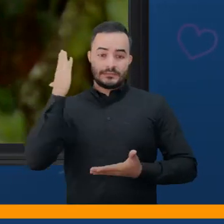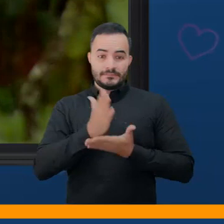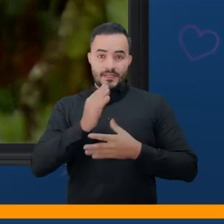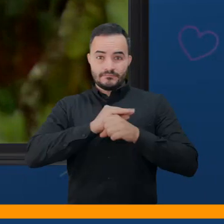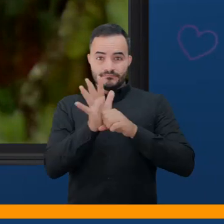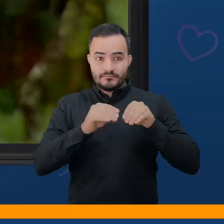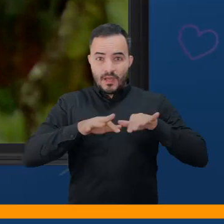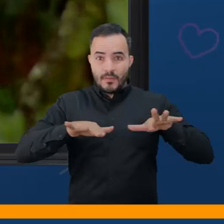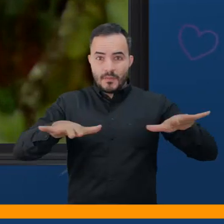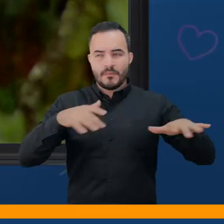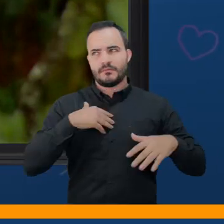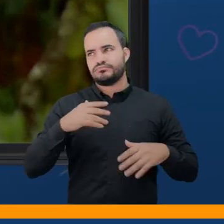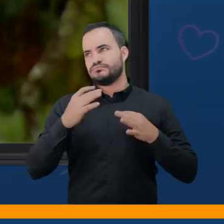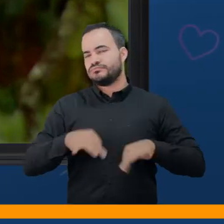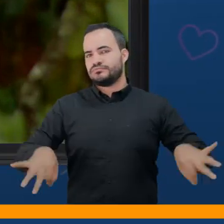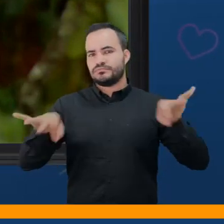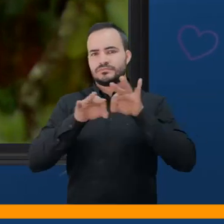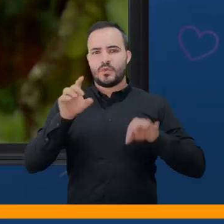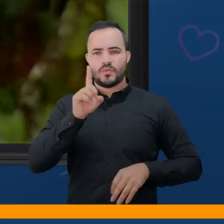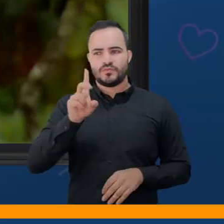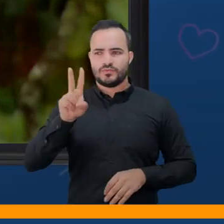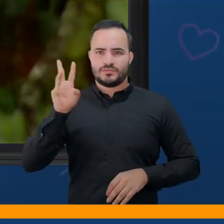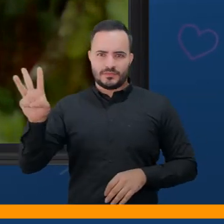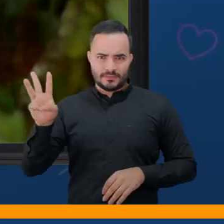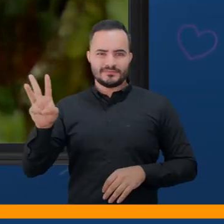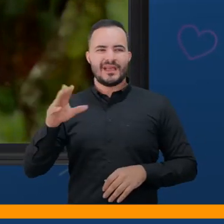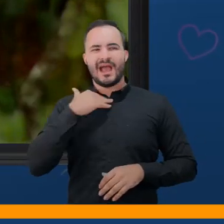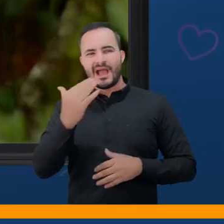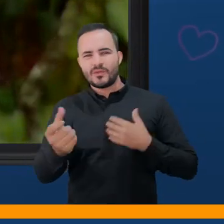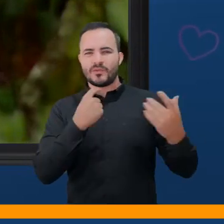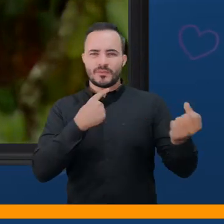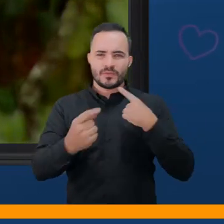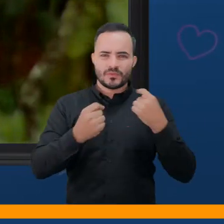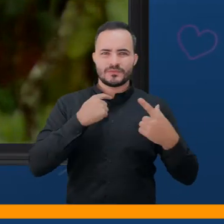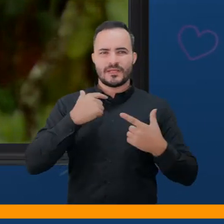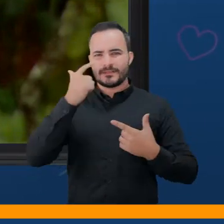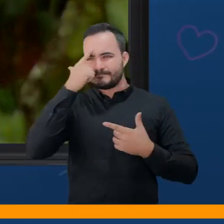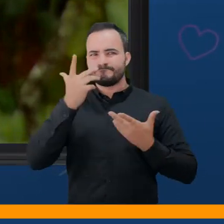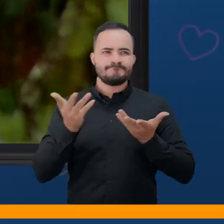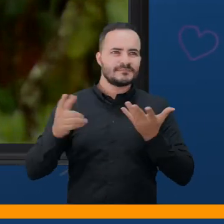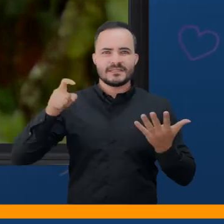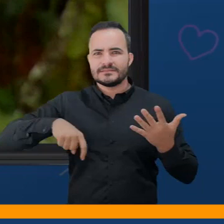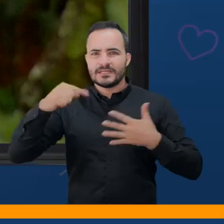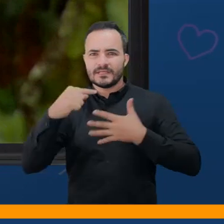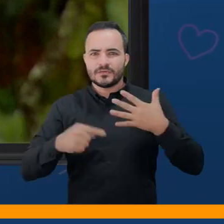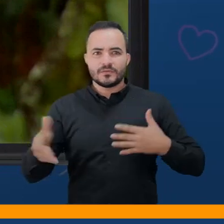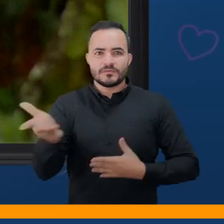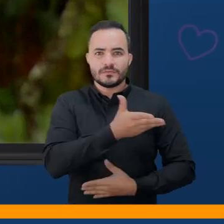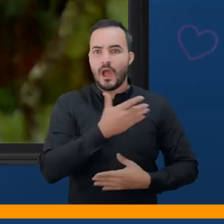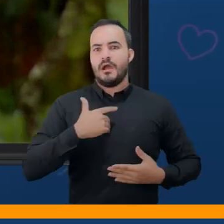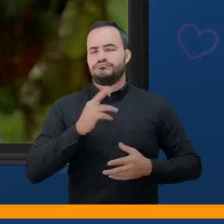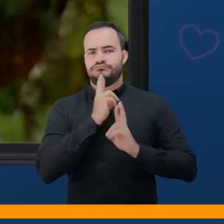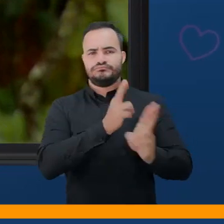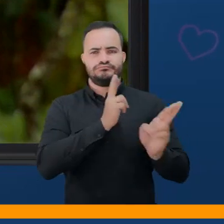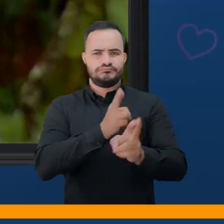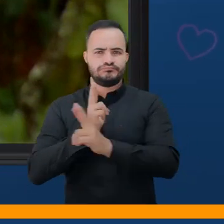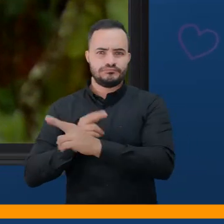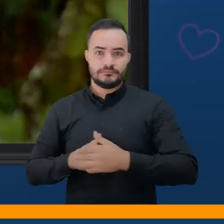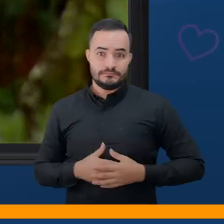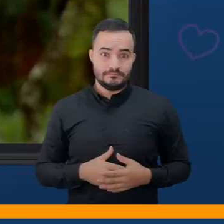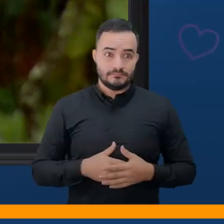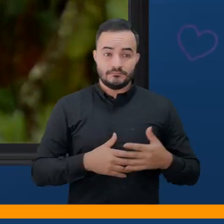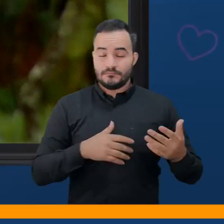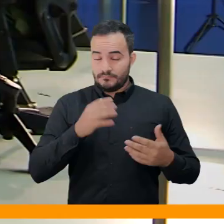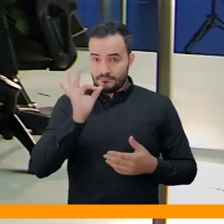pandemia aquí en la ciudad de Medellín fue fundamental el 123 para poder atender las dudas y los requerimientos de la ciudadanía. Fue tal